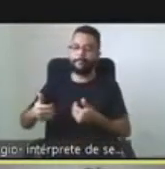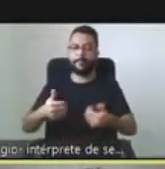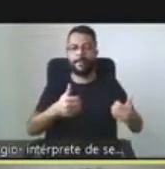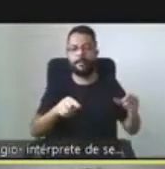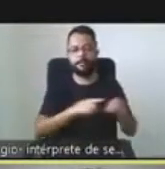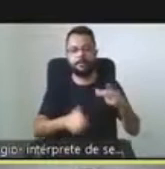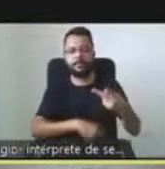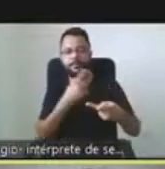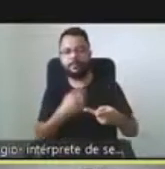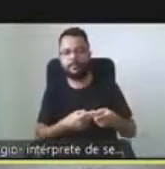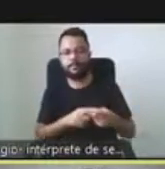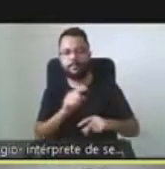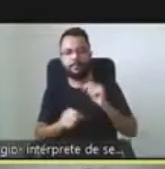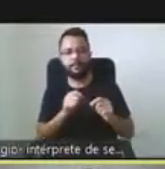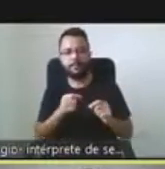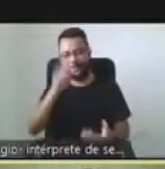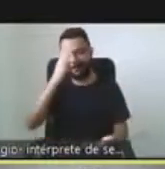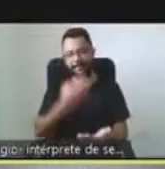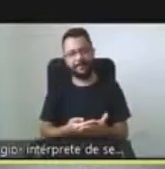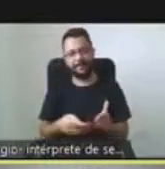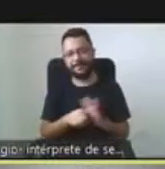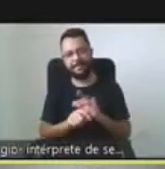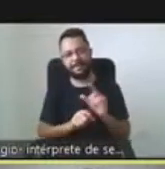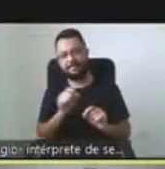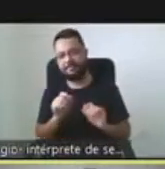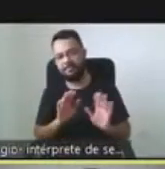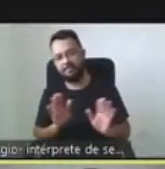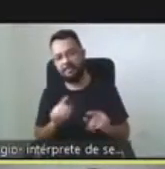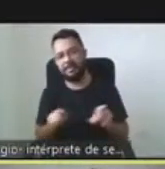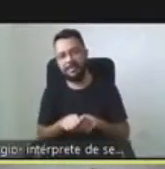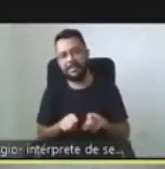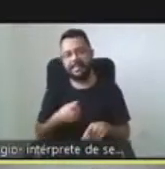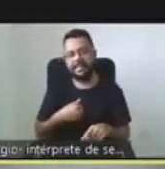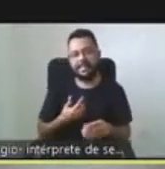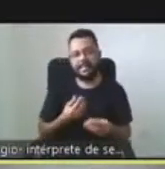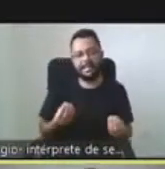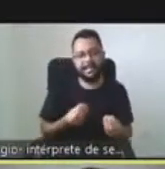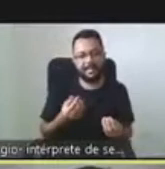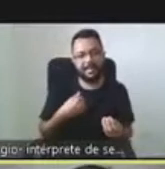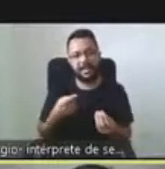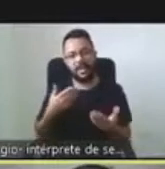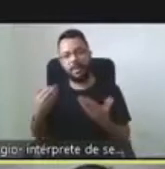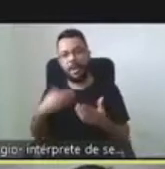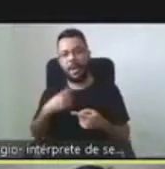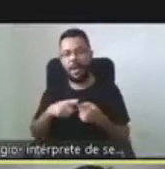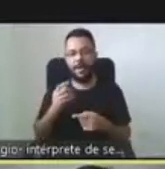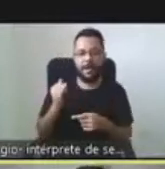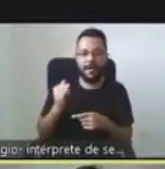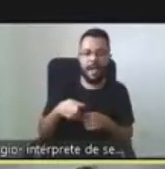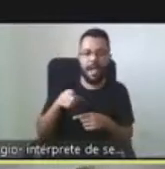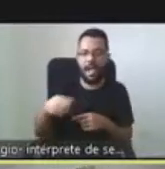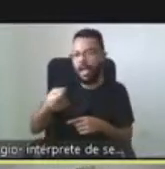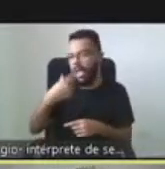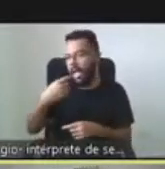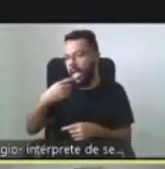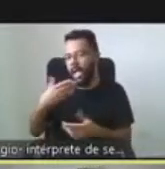quejas del paciente. Muchas veces dicen, no, lo que tú tienes es psicológico, o muchas veces dicen que la persona está hipocondríaca o que